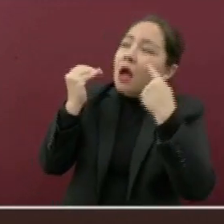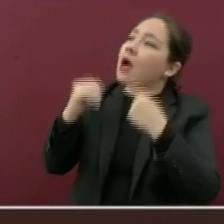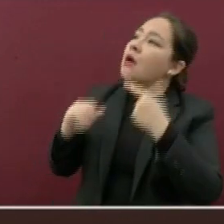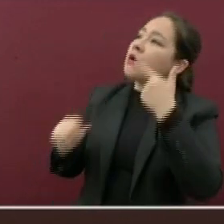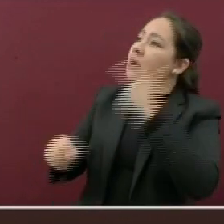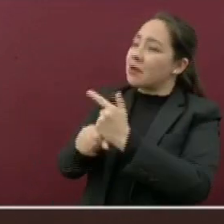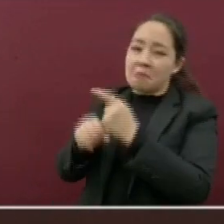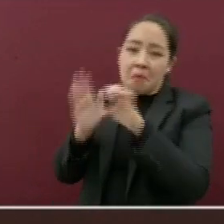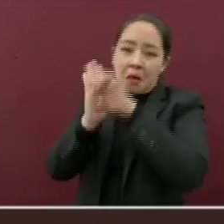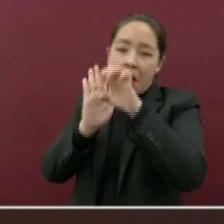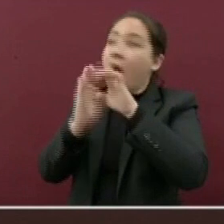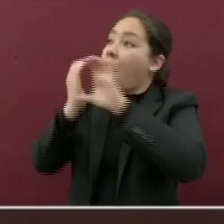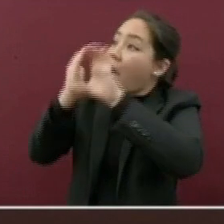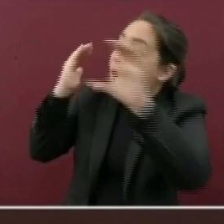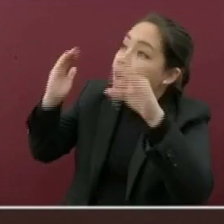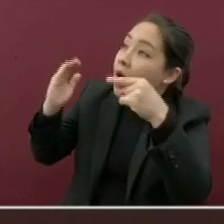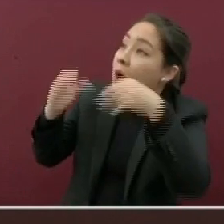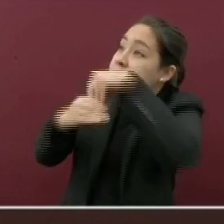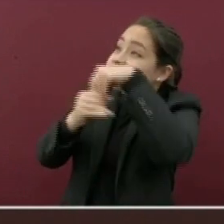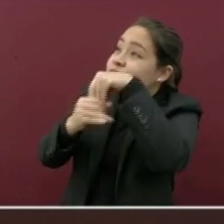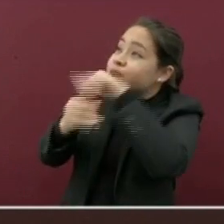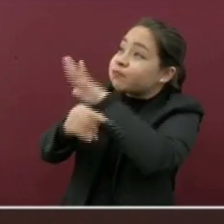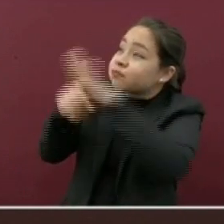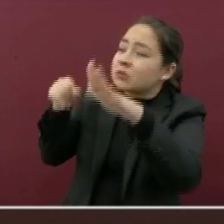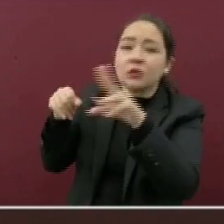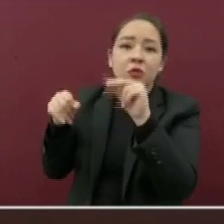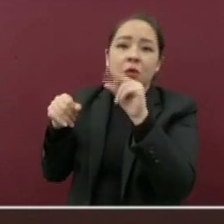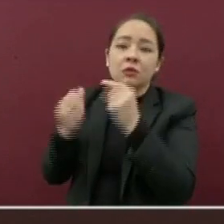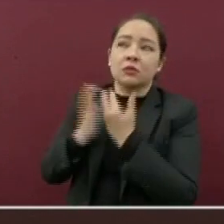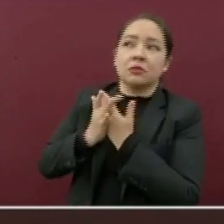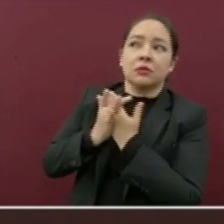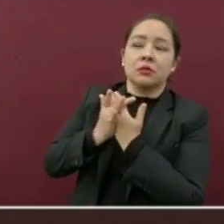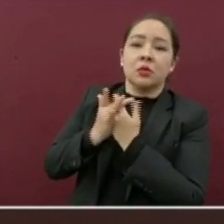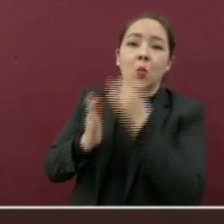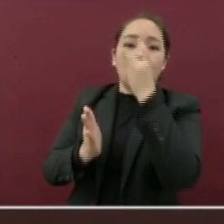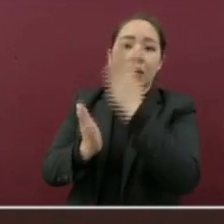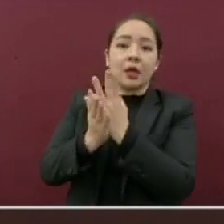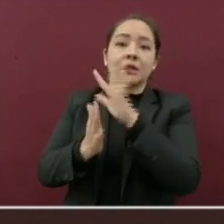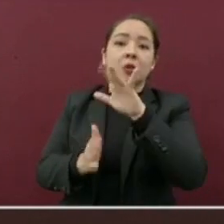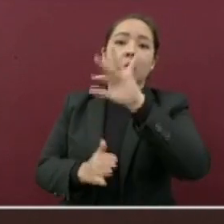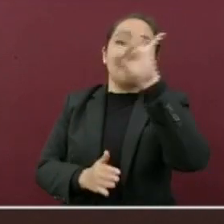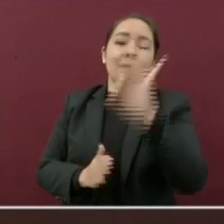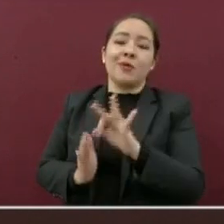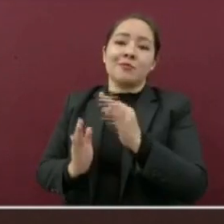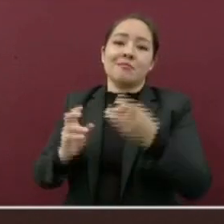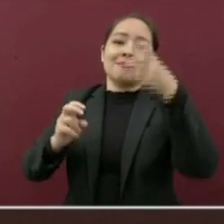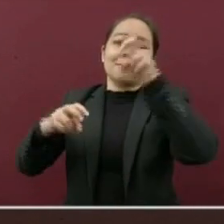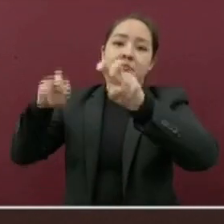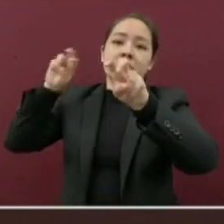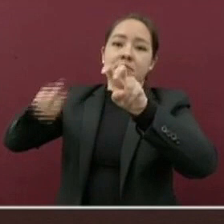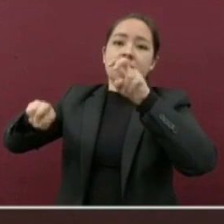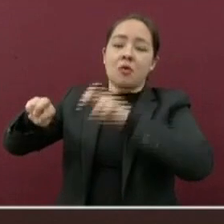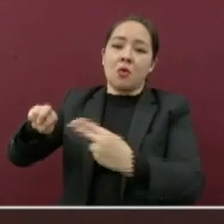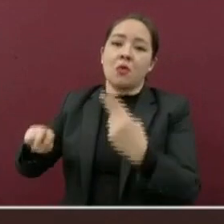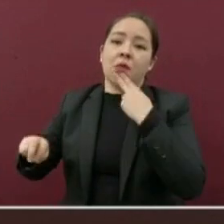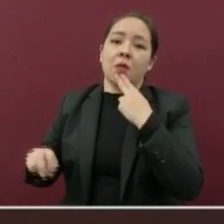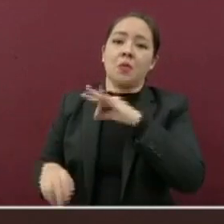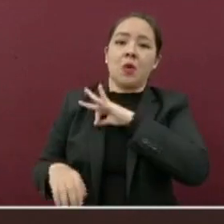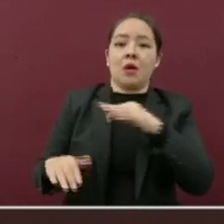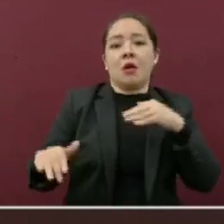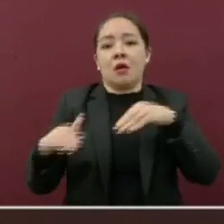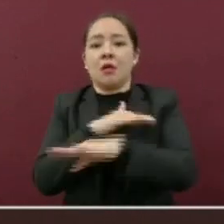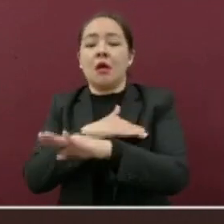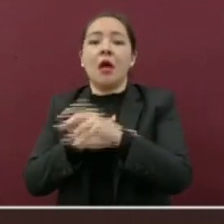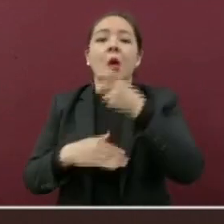caso de los camiones, no venga lleno. Recuerde que sólo está permitido el 50% de ocupación y ésta